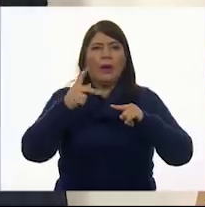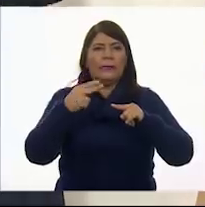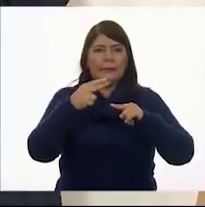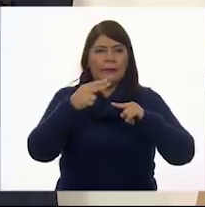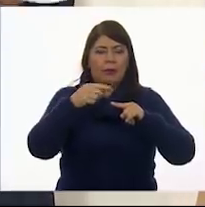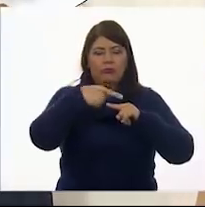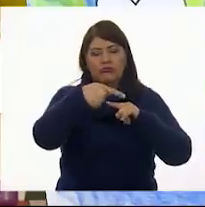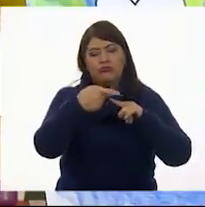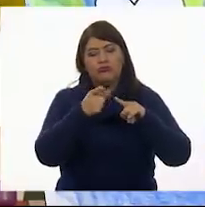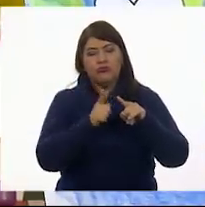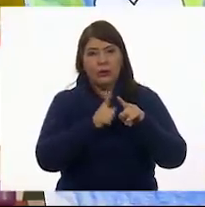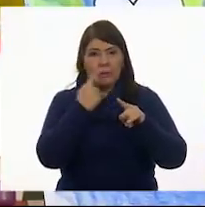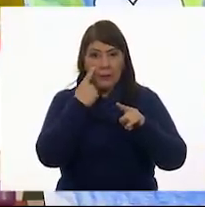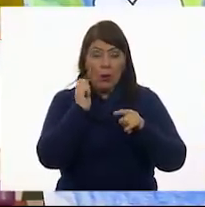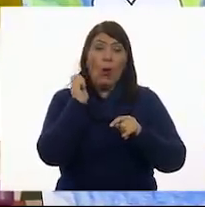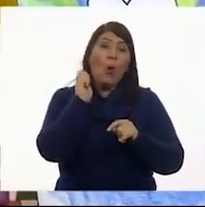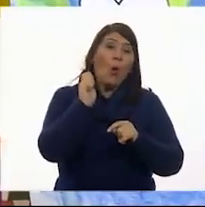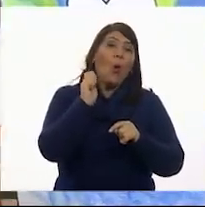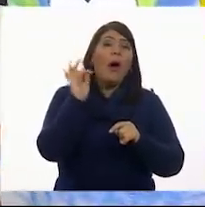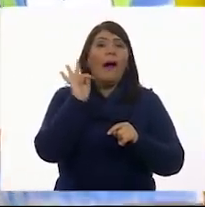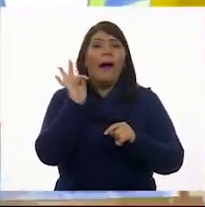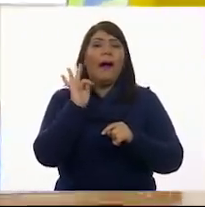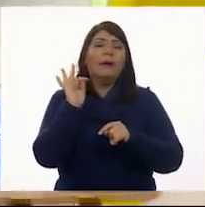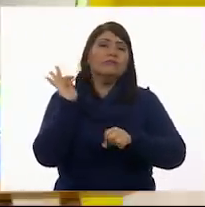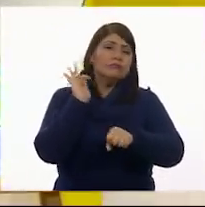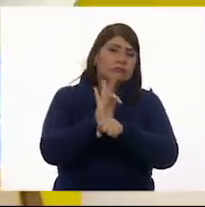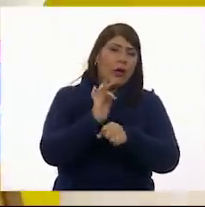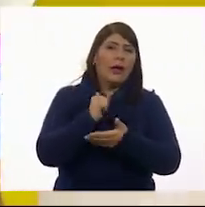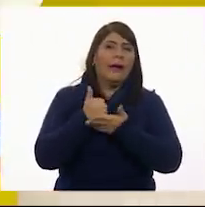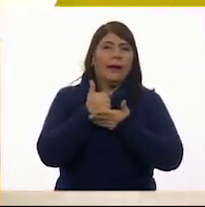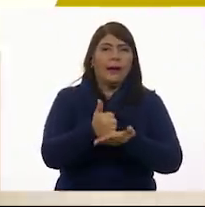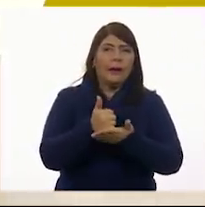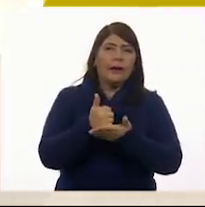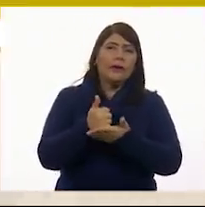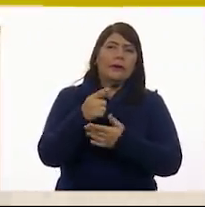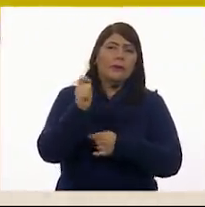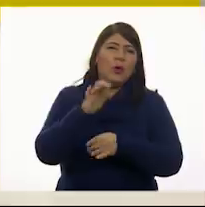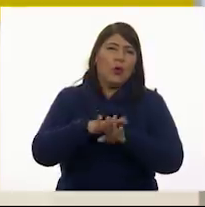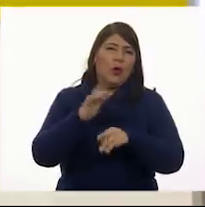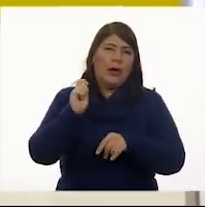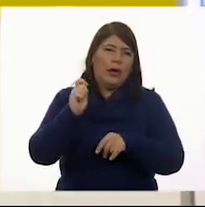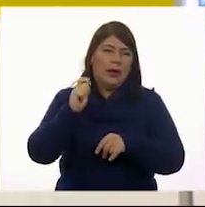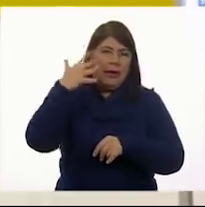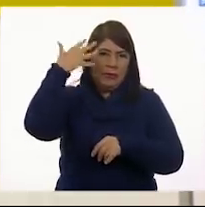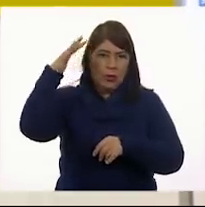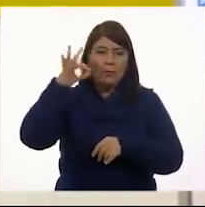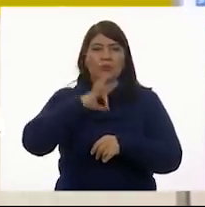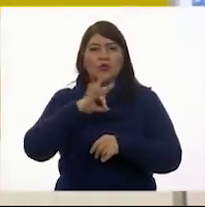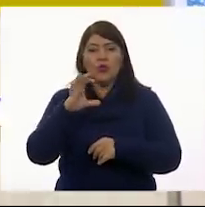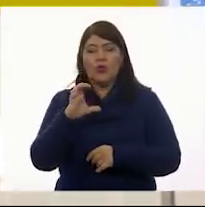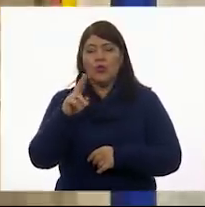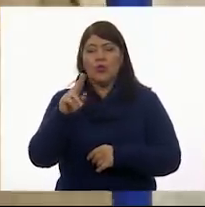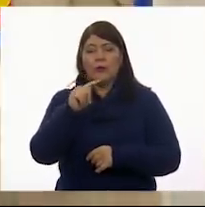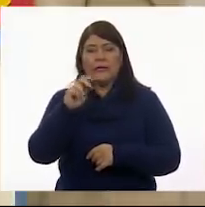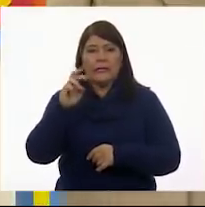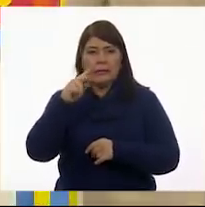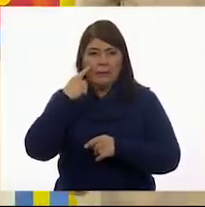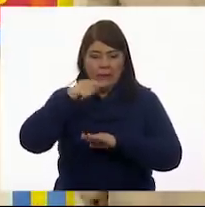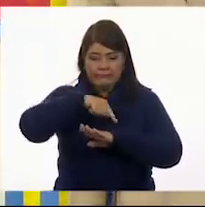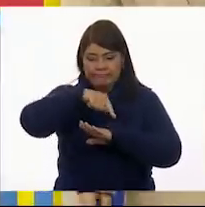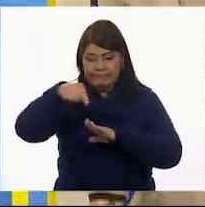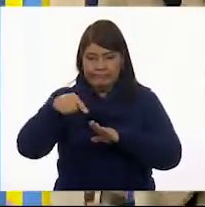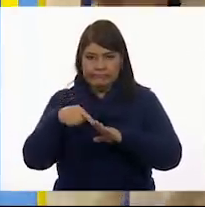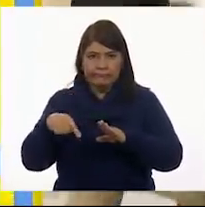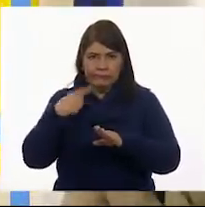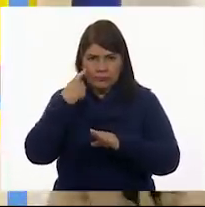ayuda de un adulto, les pueden ayudar a utilizar un material que se llama cúter. Solo con ayuda de un adulto, por favor. Me ayudas de